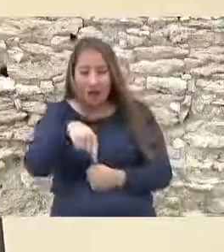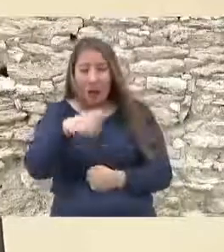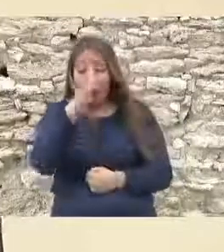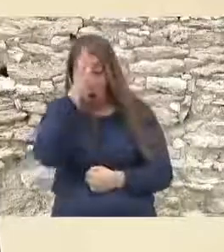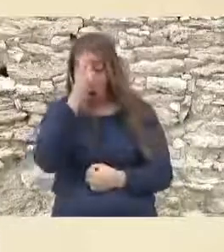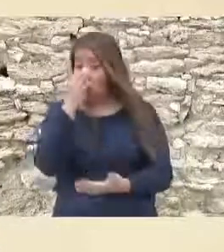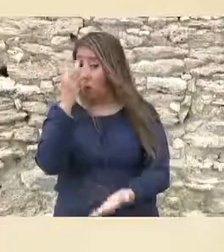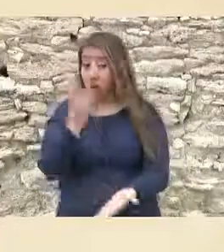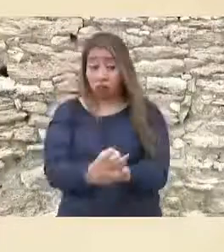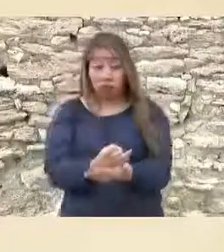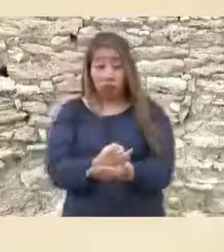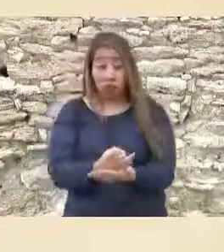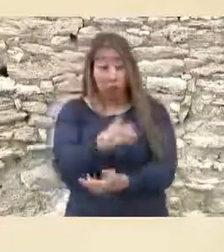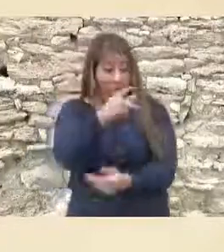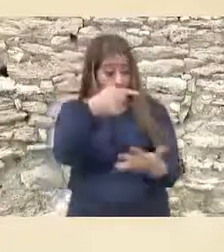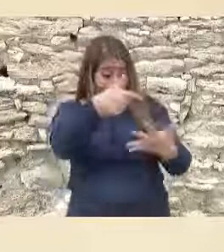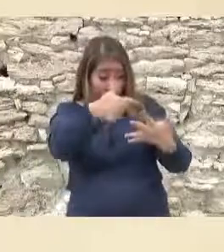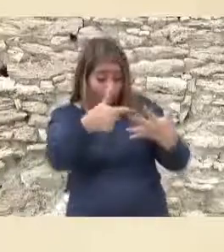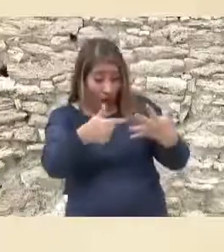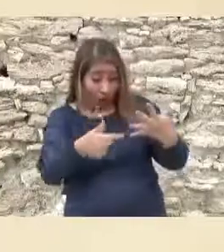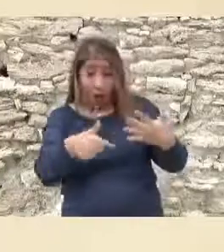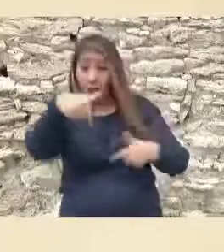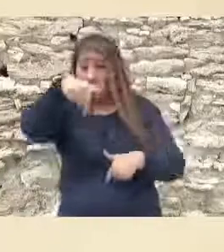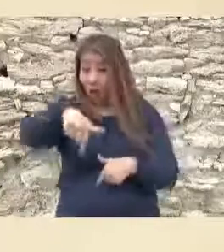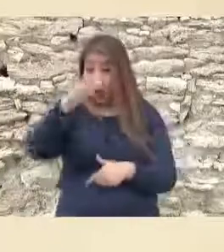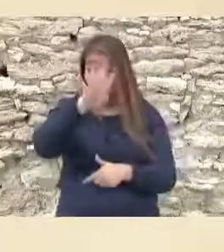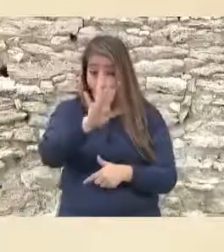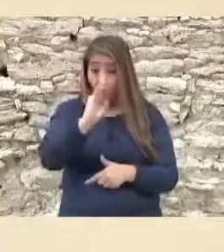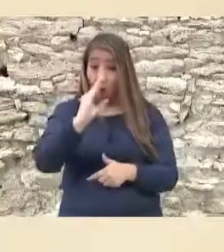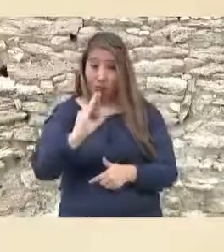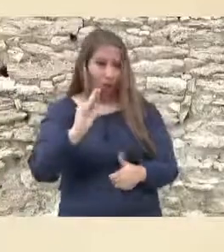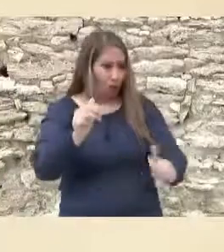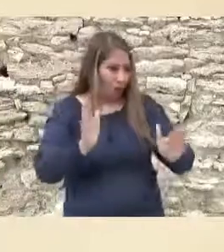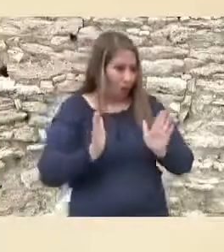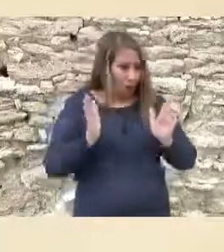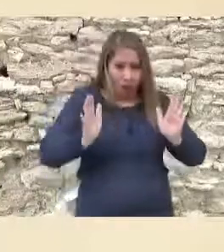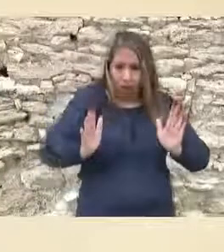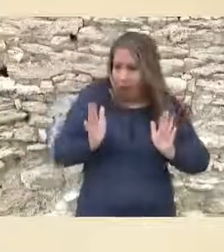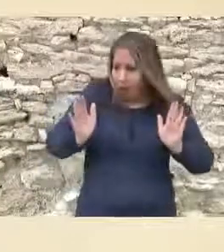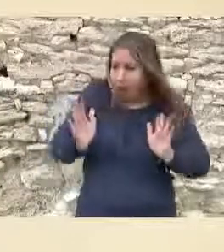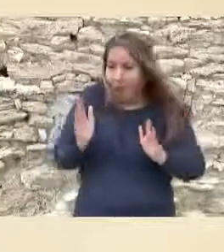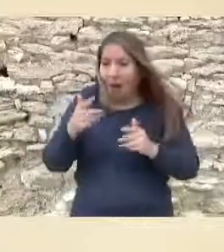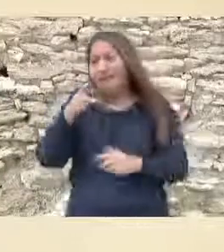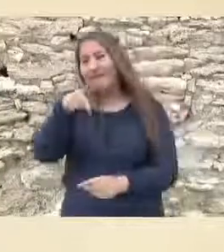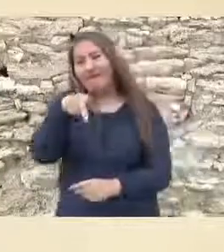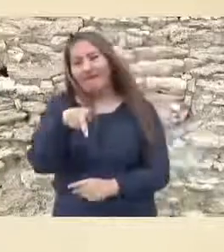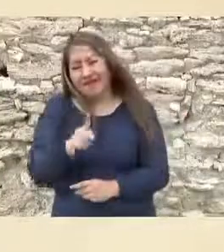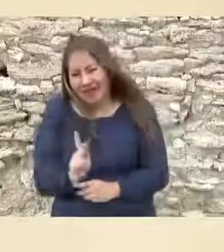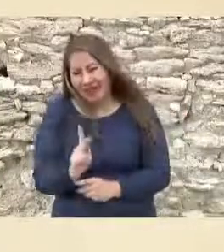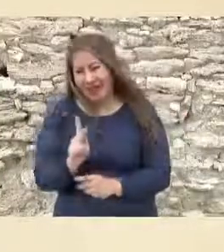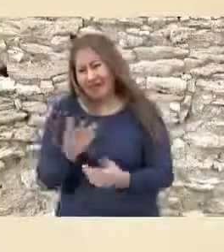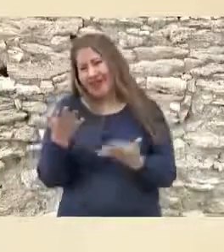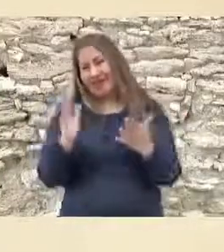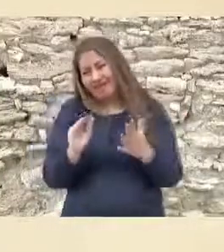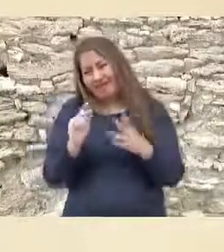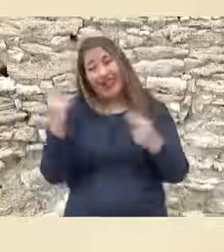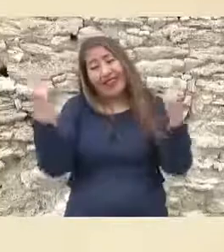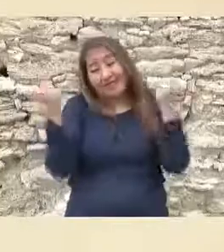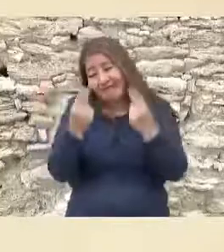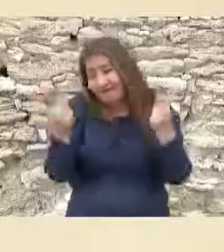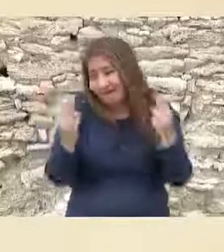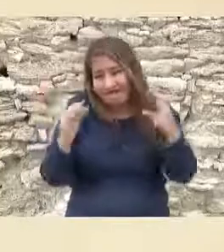características únicas de este humedal nos asombran a todos, pero su fragilidad nos hace conscientes del cuidado